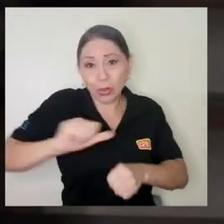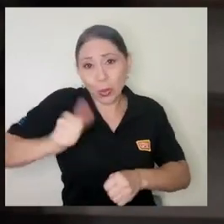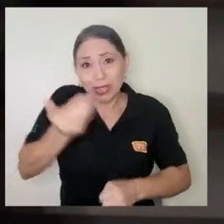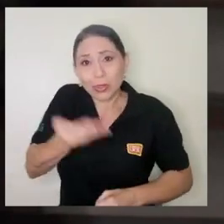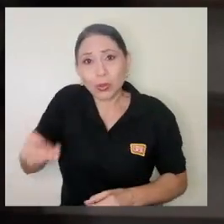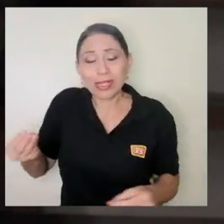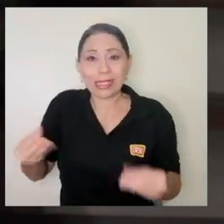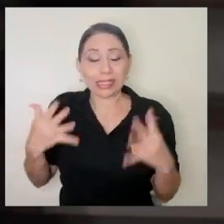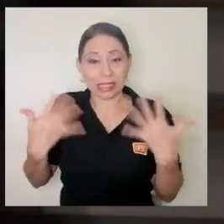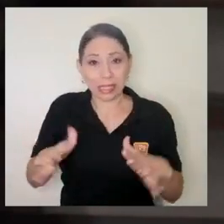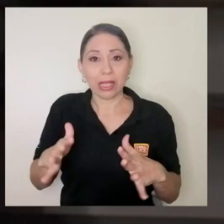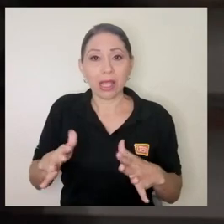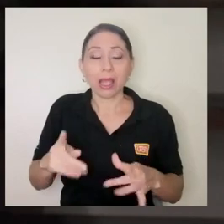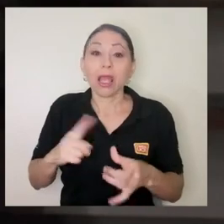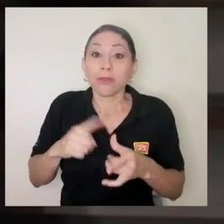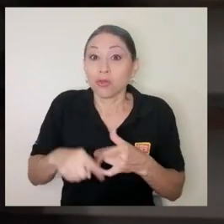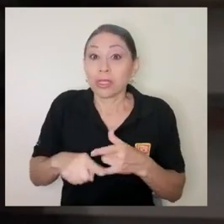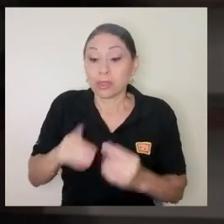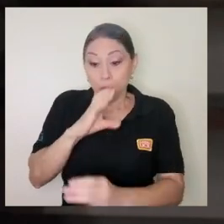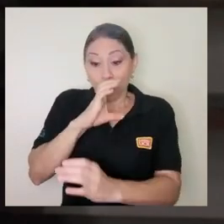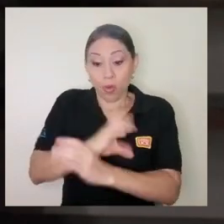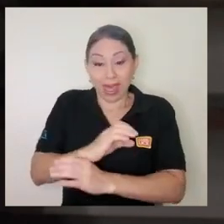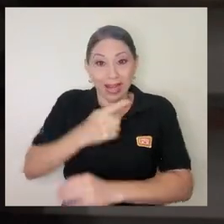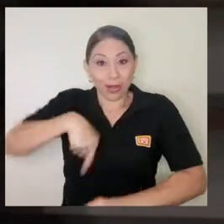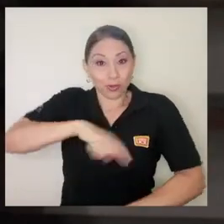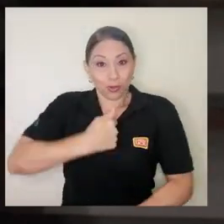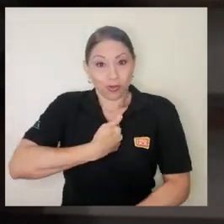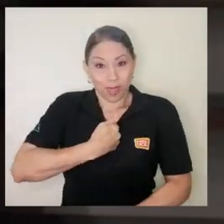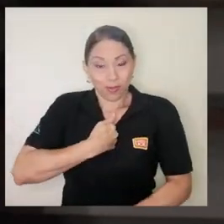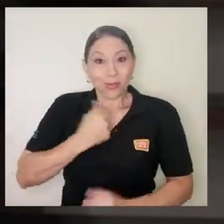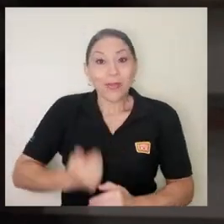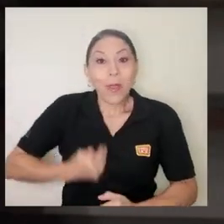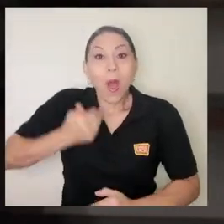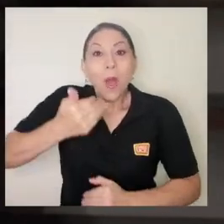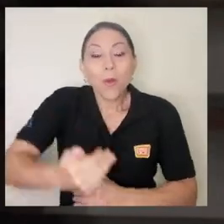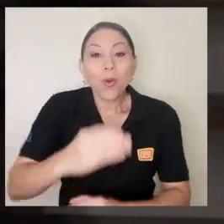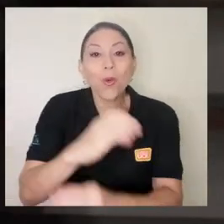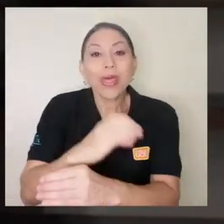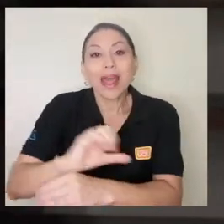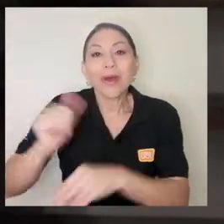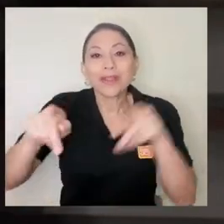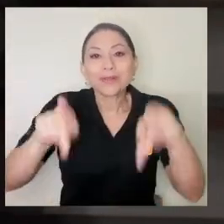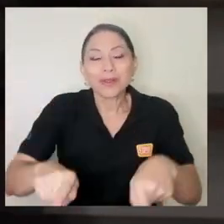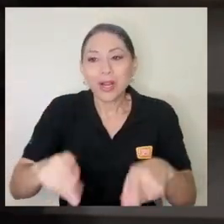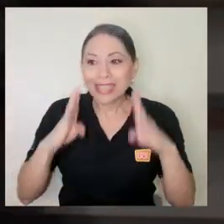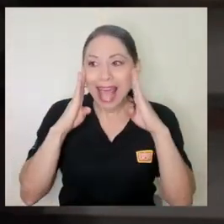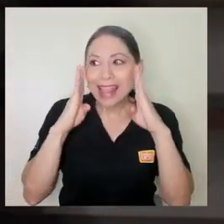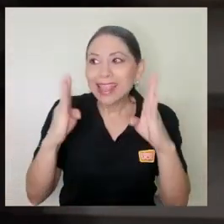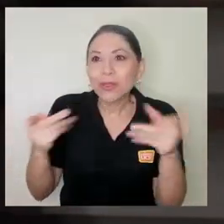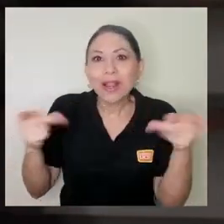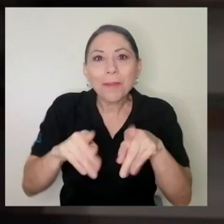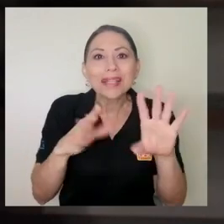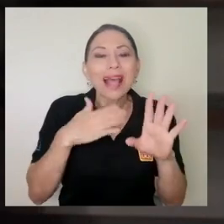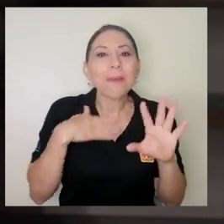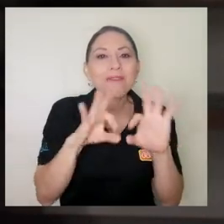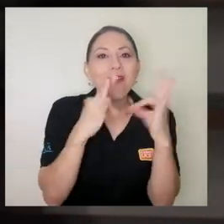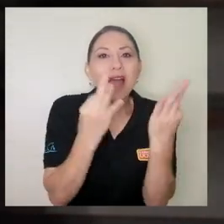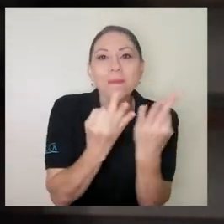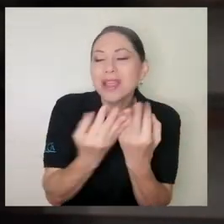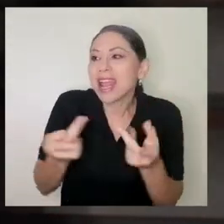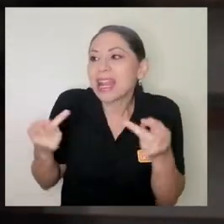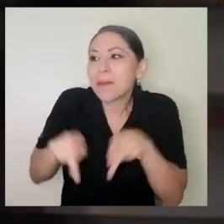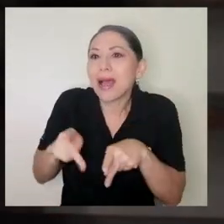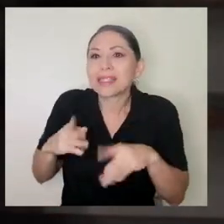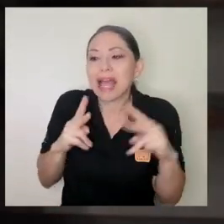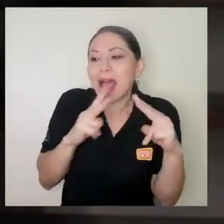y a partir de eso de cuidarnos nosotros empezar a cuidar a otros es decir estar atentos a lo que le pasa a mis familiares estar atento a lo